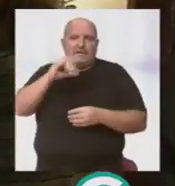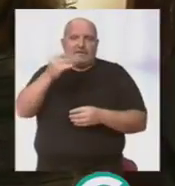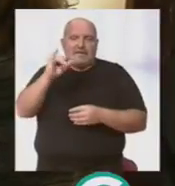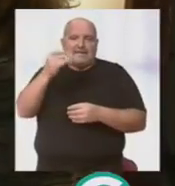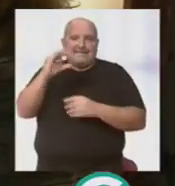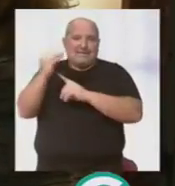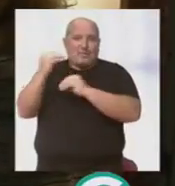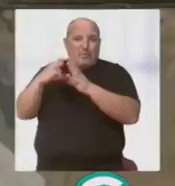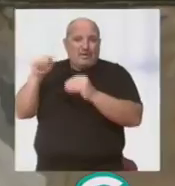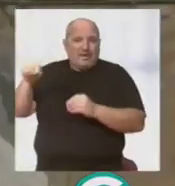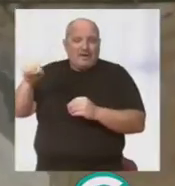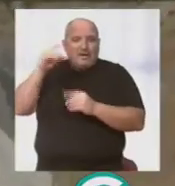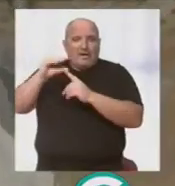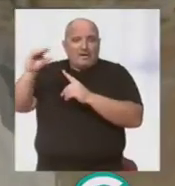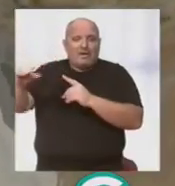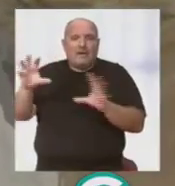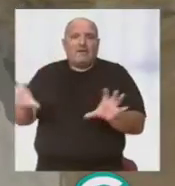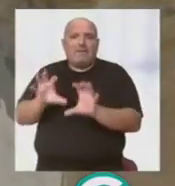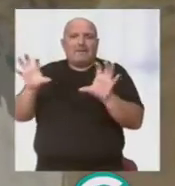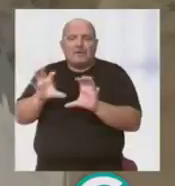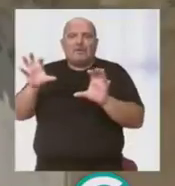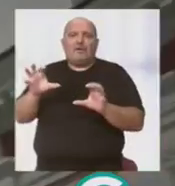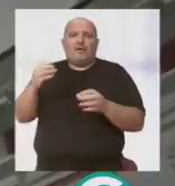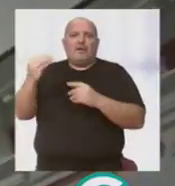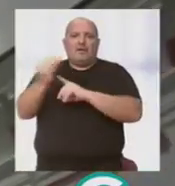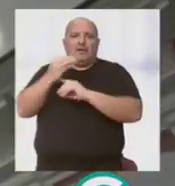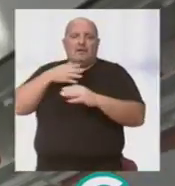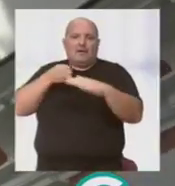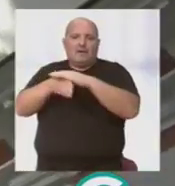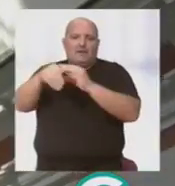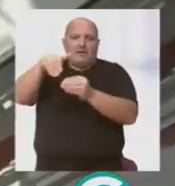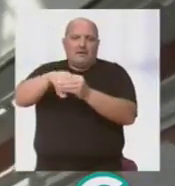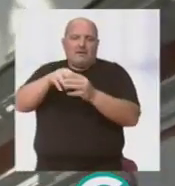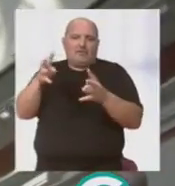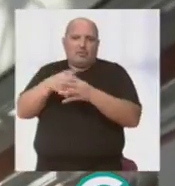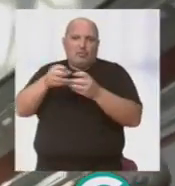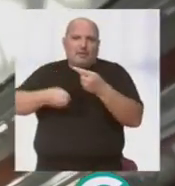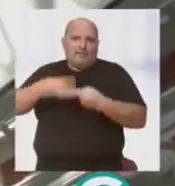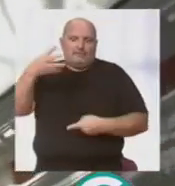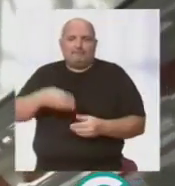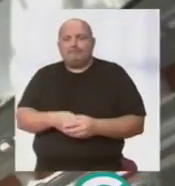de la Junta de Andalucía se destinarían al equipamiento y a la dotación del contenido de la infraestructura.